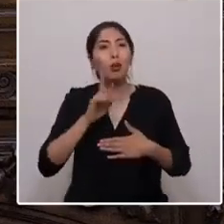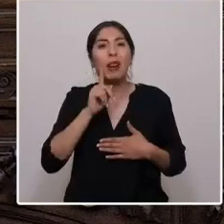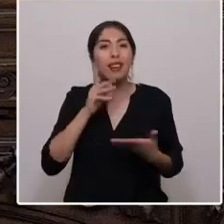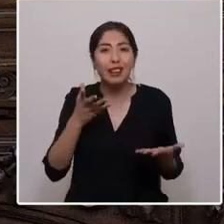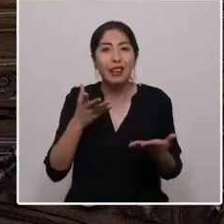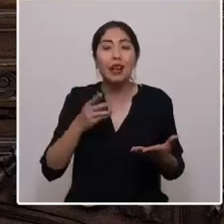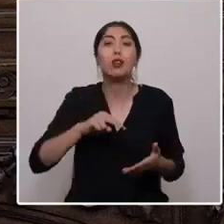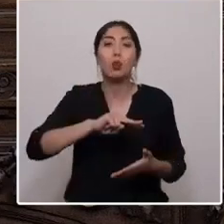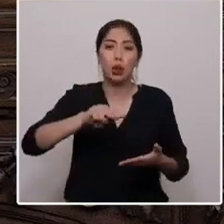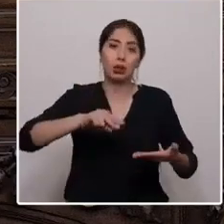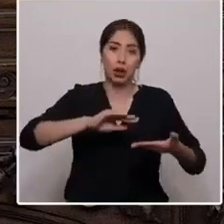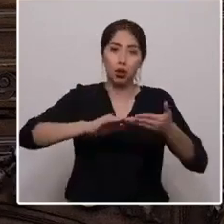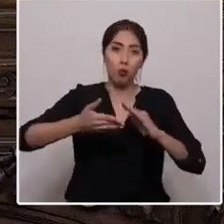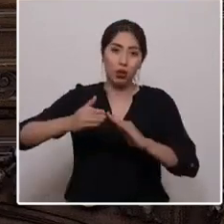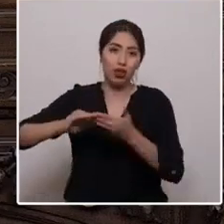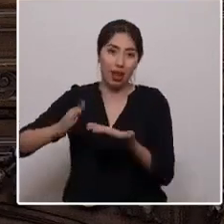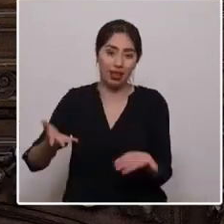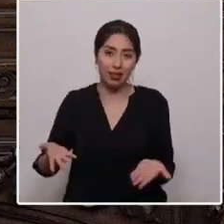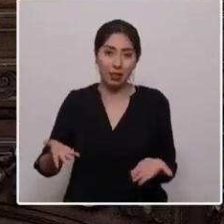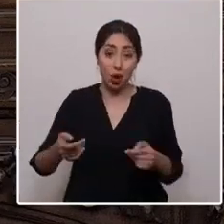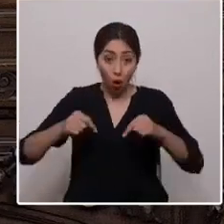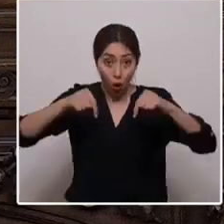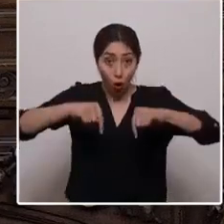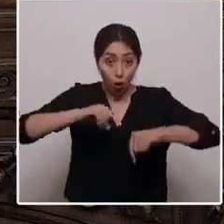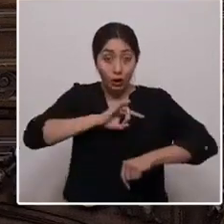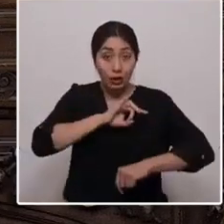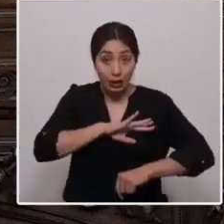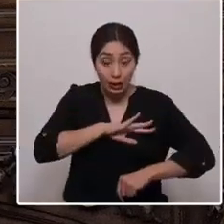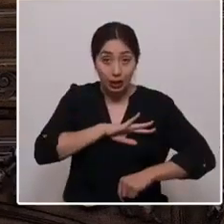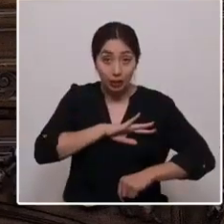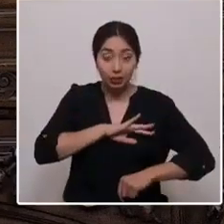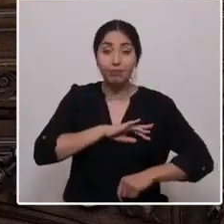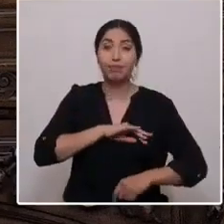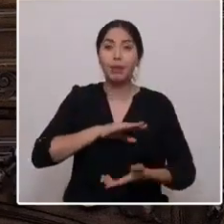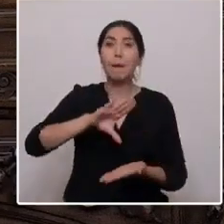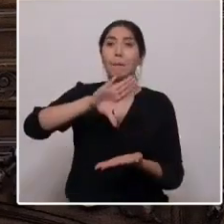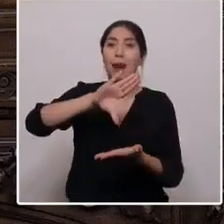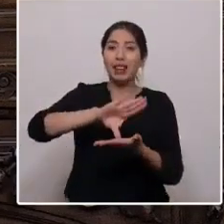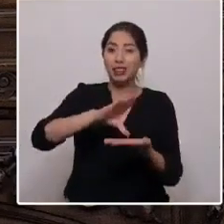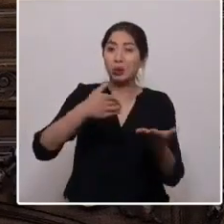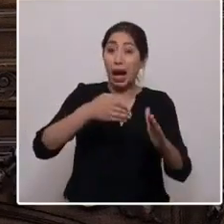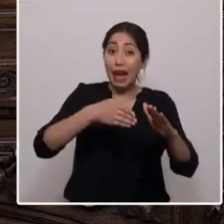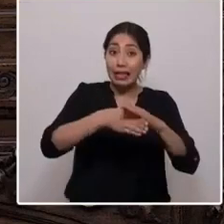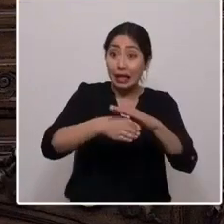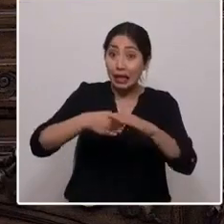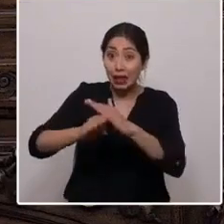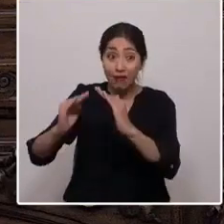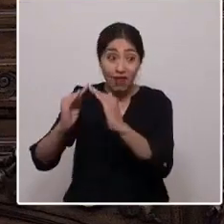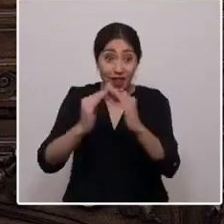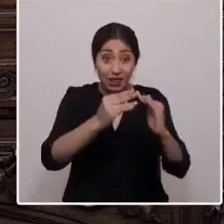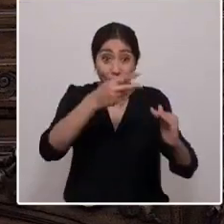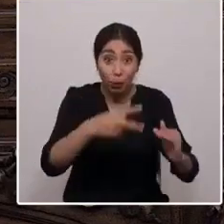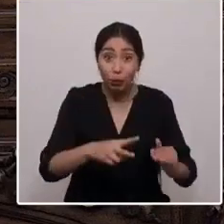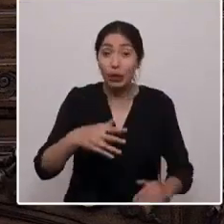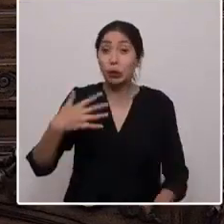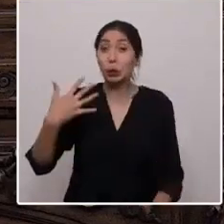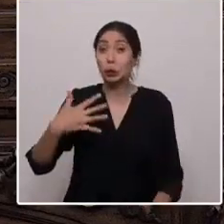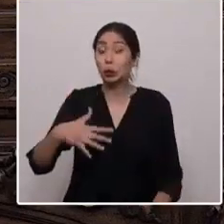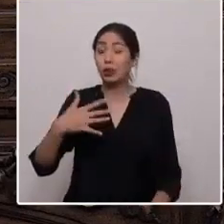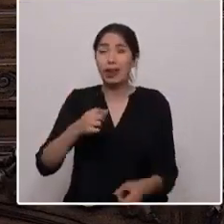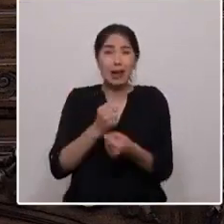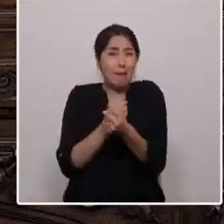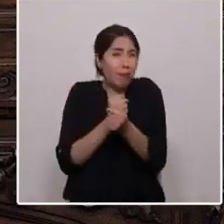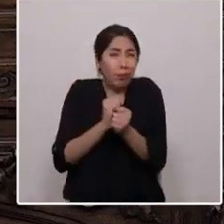Hoy en Chile, es uno de los países en los que acceder a la vivienda propia se está volviendo prácticamente imposible.